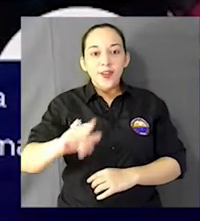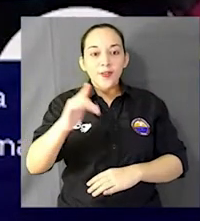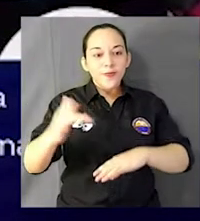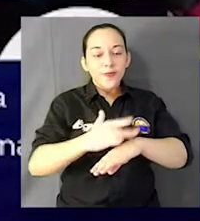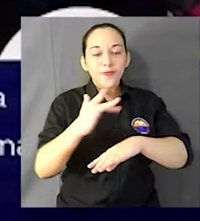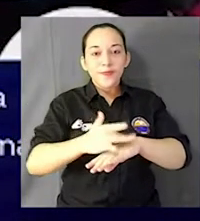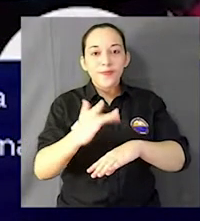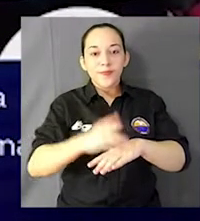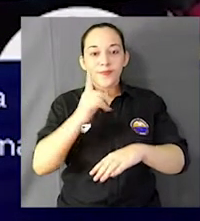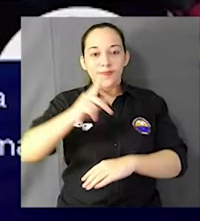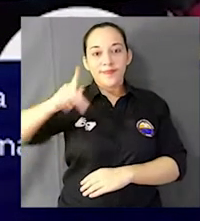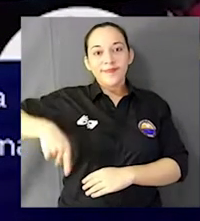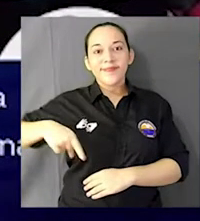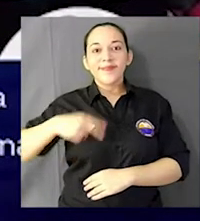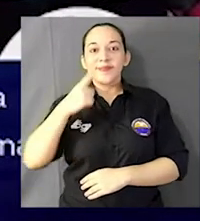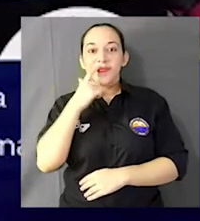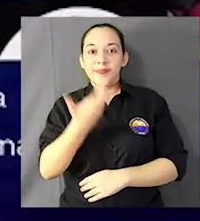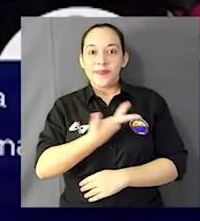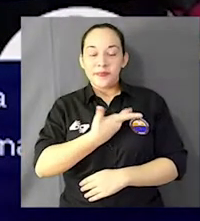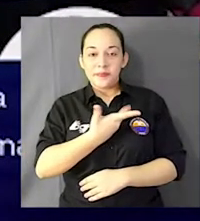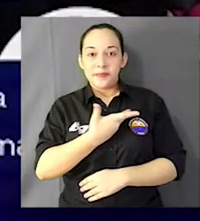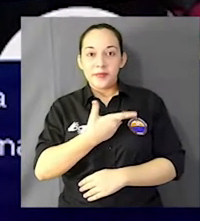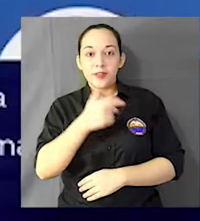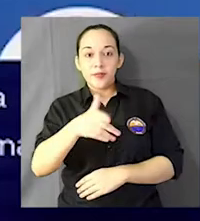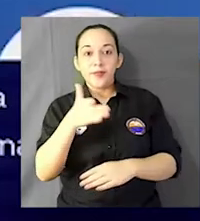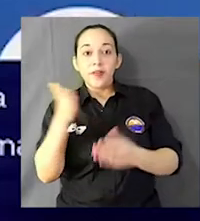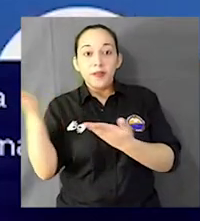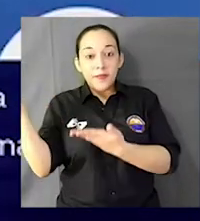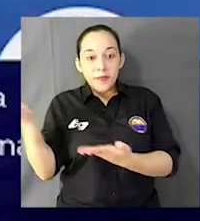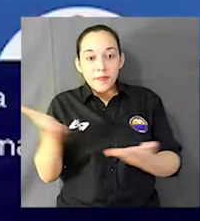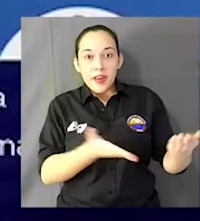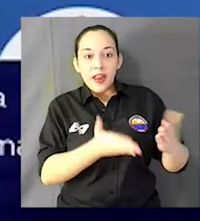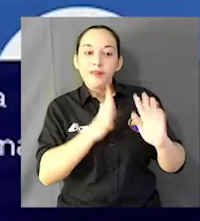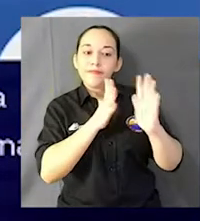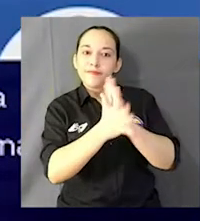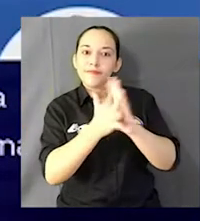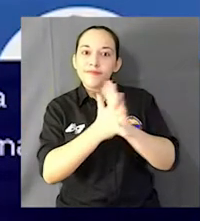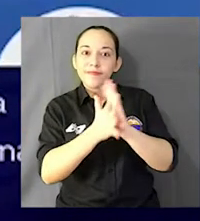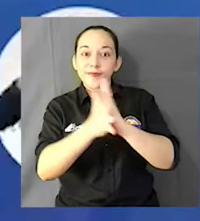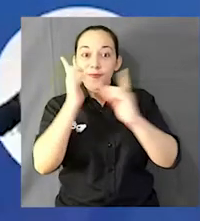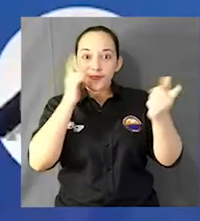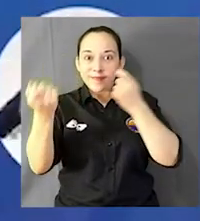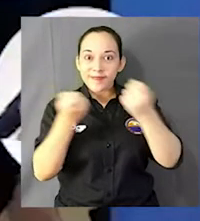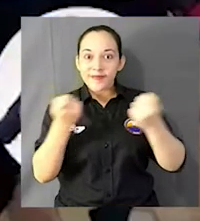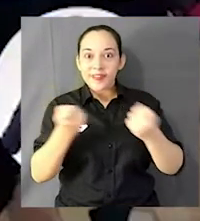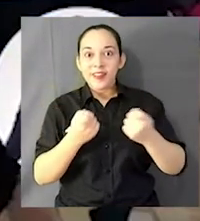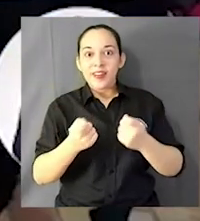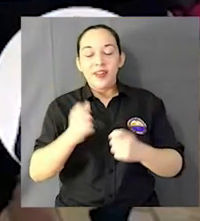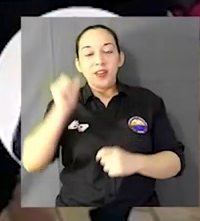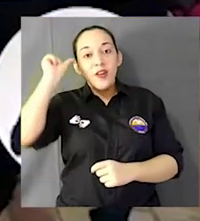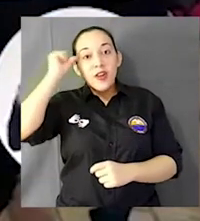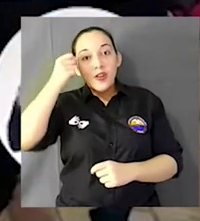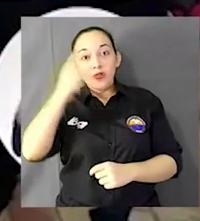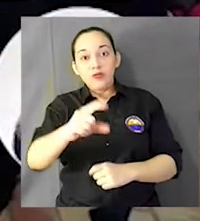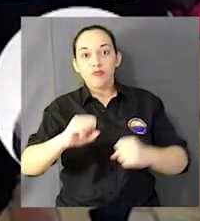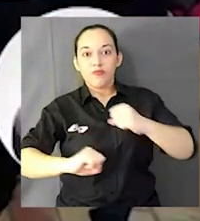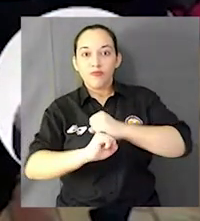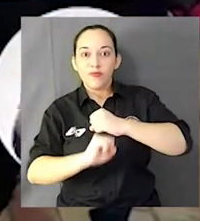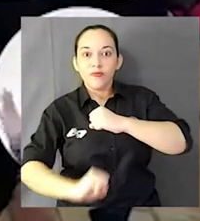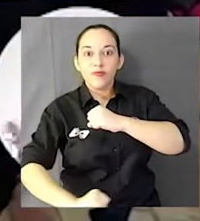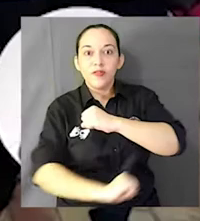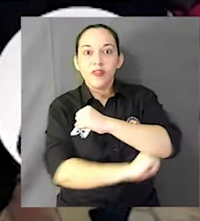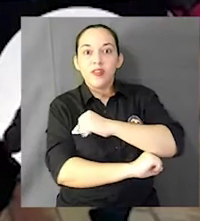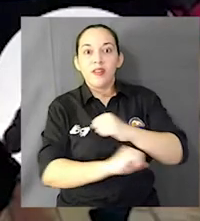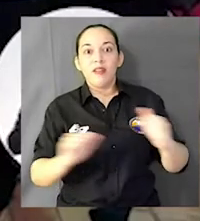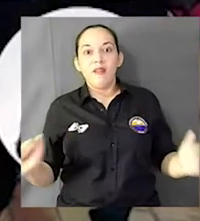Unimagdalena lidera la iniciativa conocida como Escuela de Padres, la cual fue socializada en medio de la bienvenida, recordando que es una